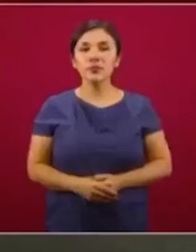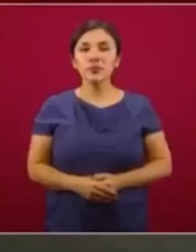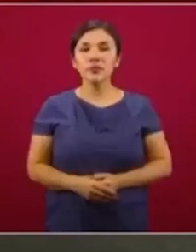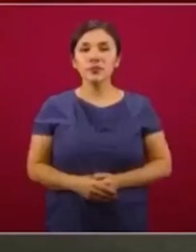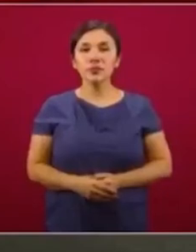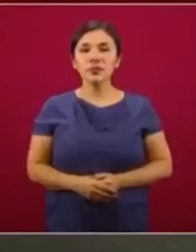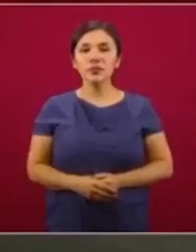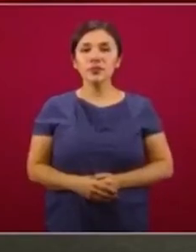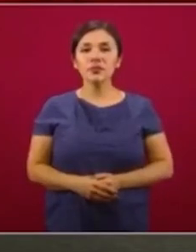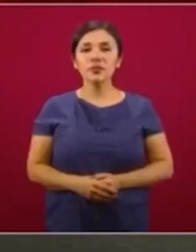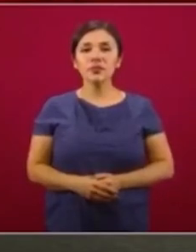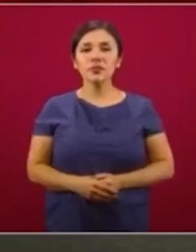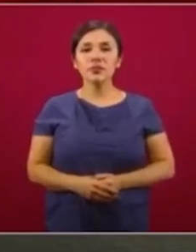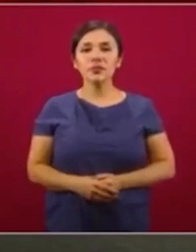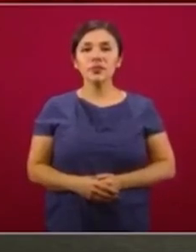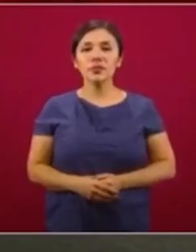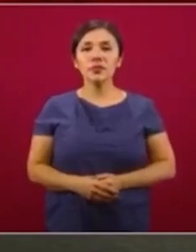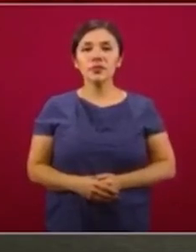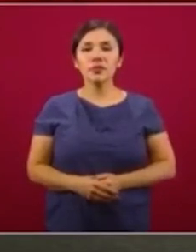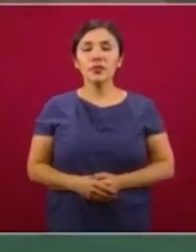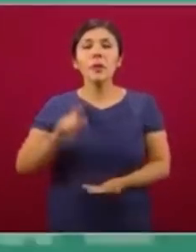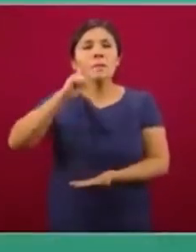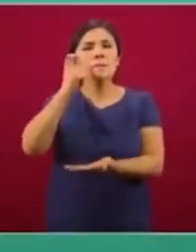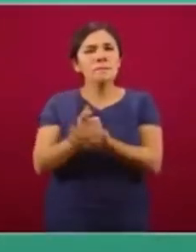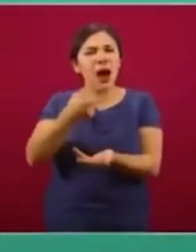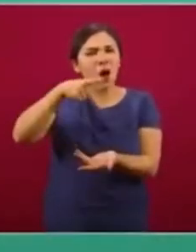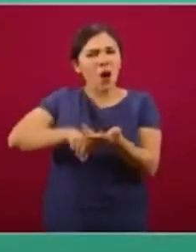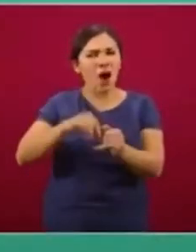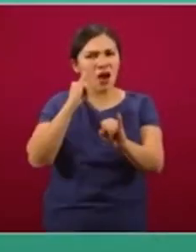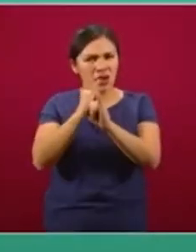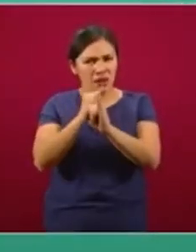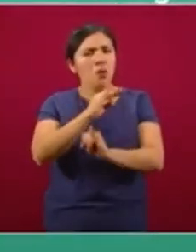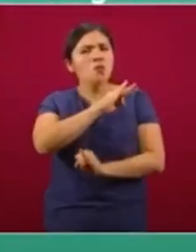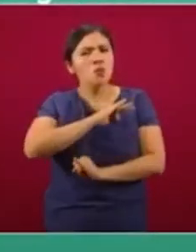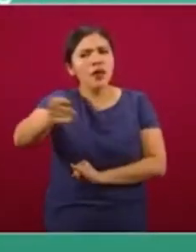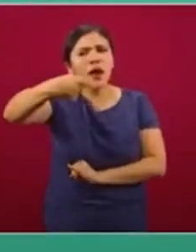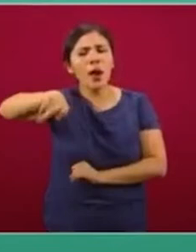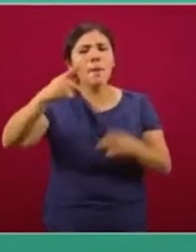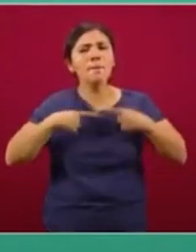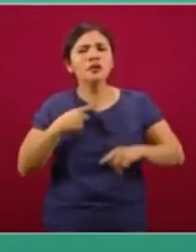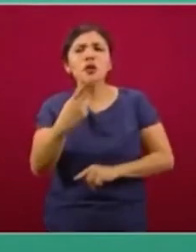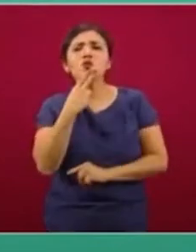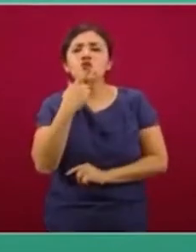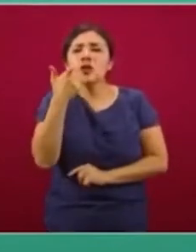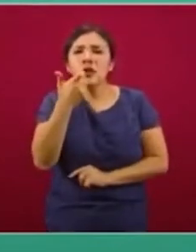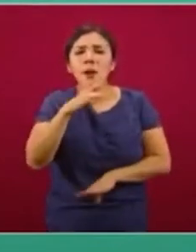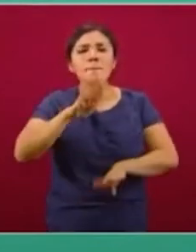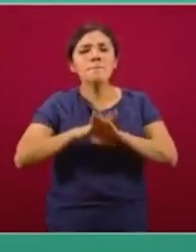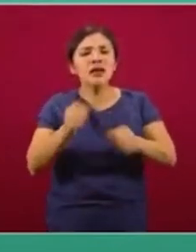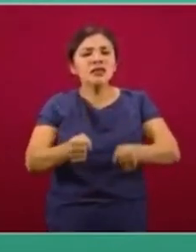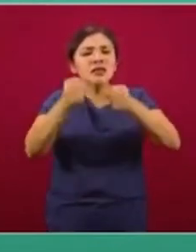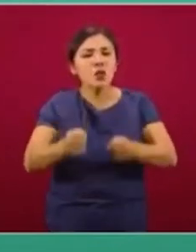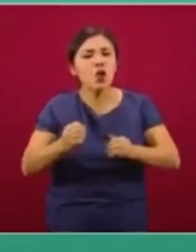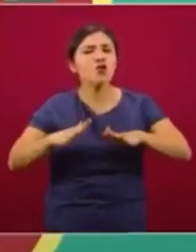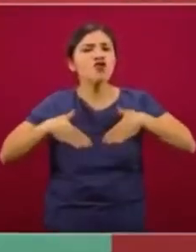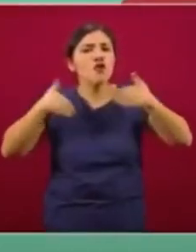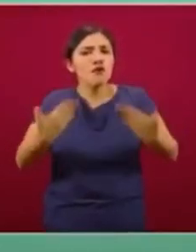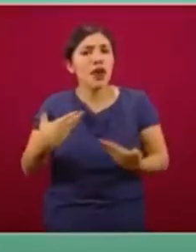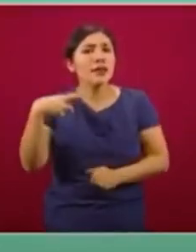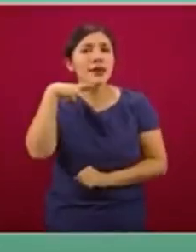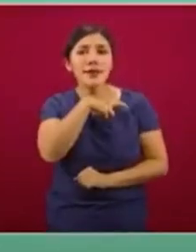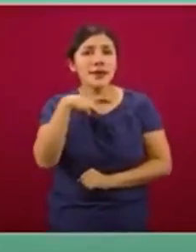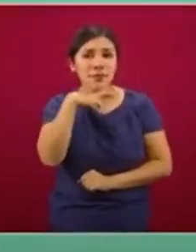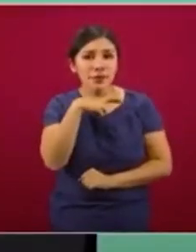Los medios de pago electrónicos permiten que las personas utilicen su dinero con mayor seguridad, confianza y rapidez. En nuestro país,